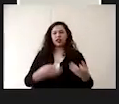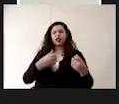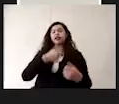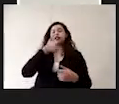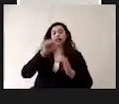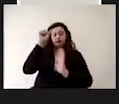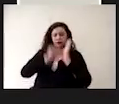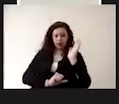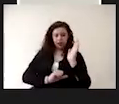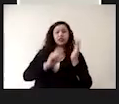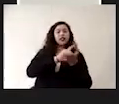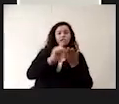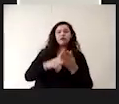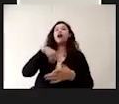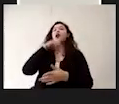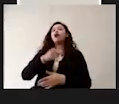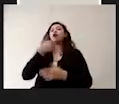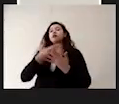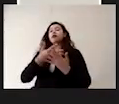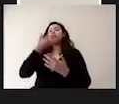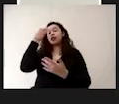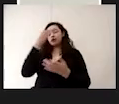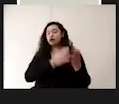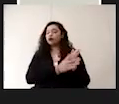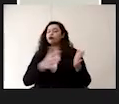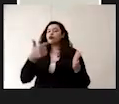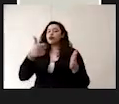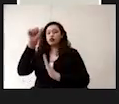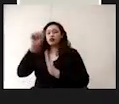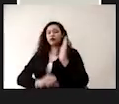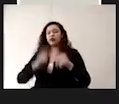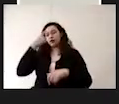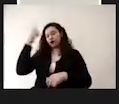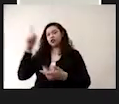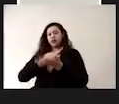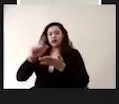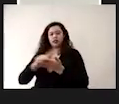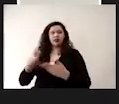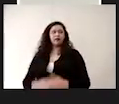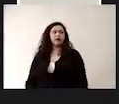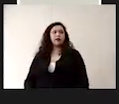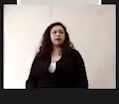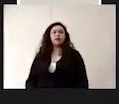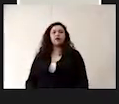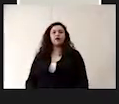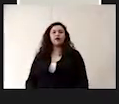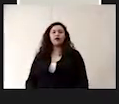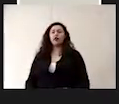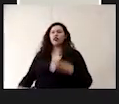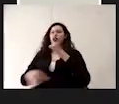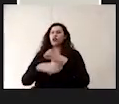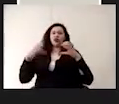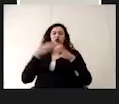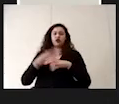Deben ser de un material resistente y de fácil limpieza por la misma razón. No se deben introducir objetos en el